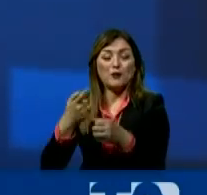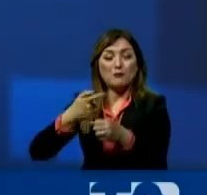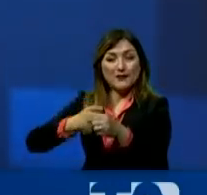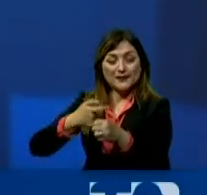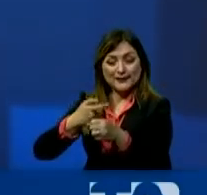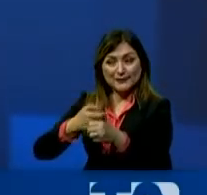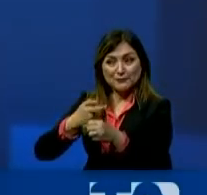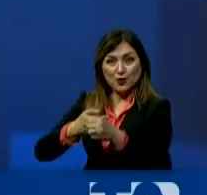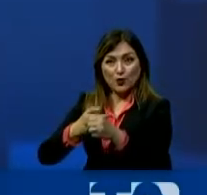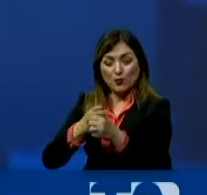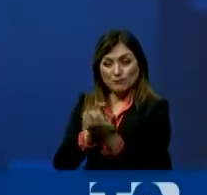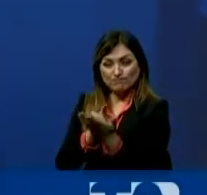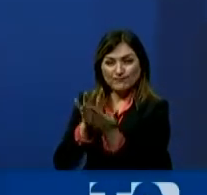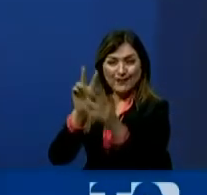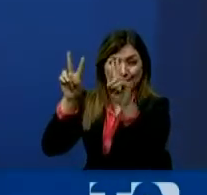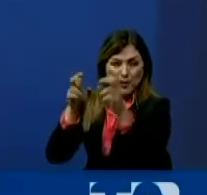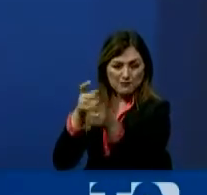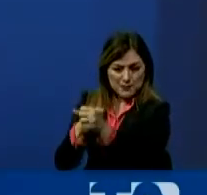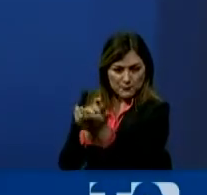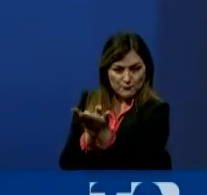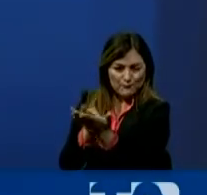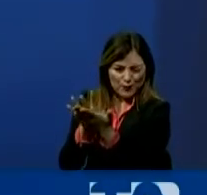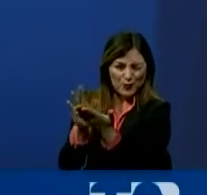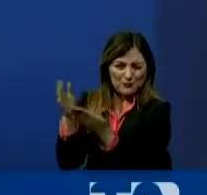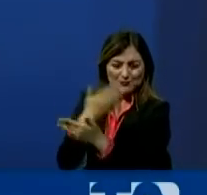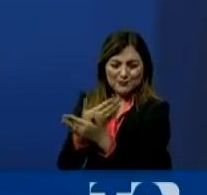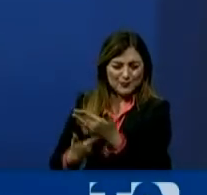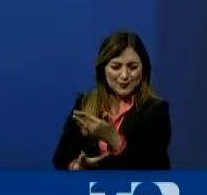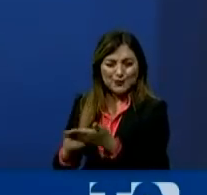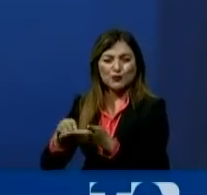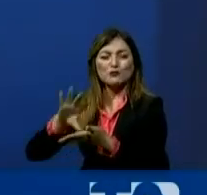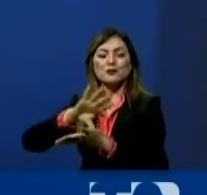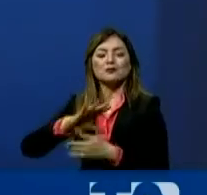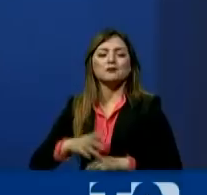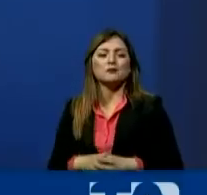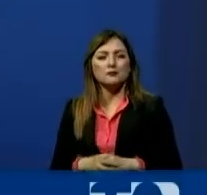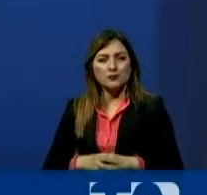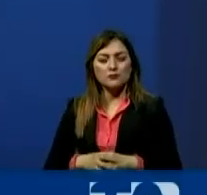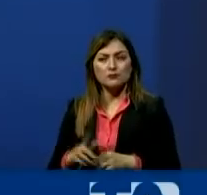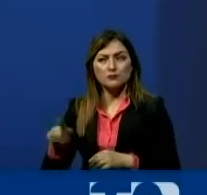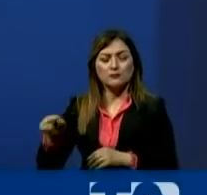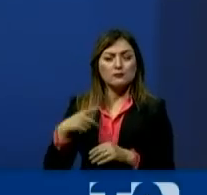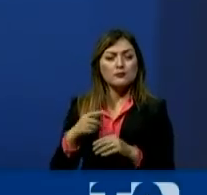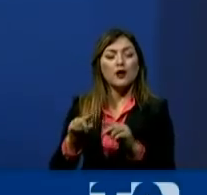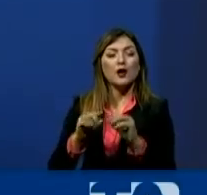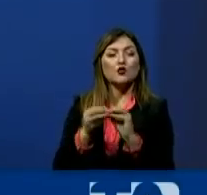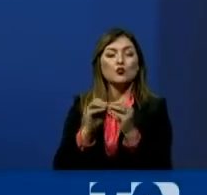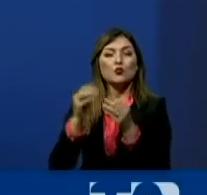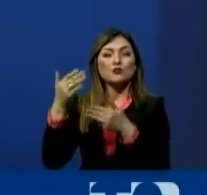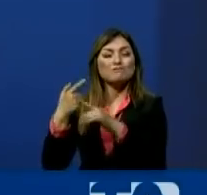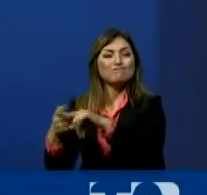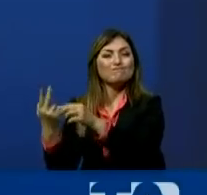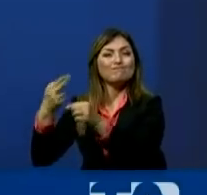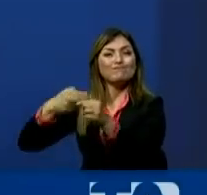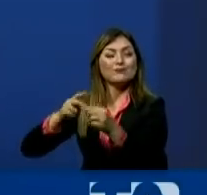o pluripartidista sin que primero se califique la solicitud de